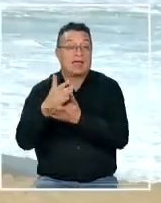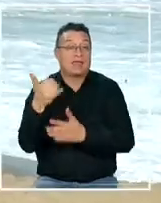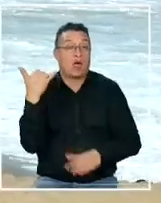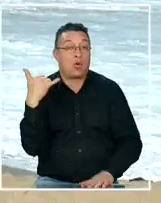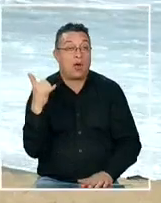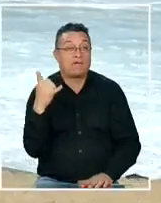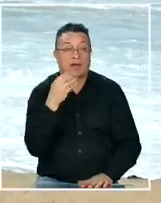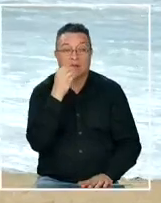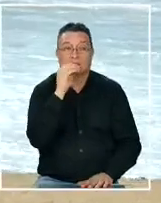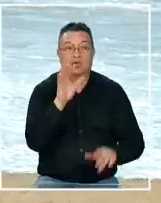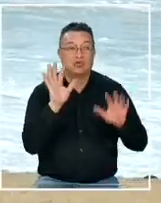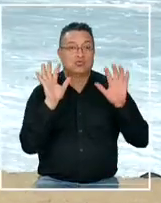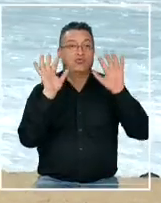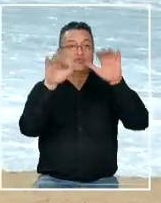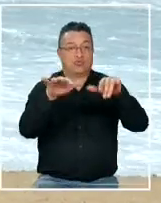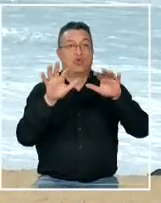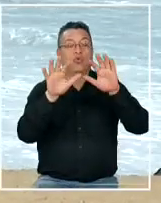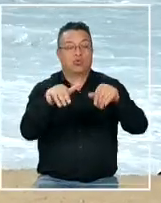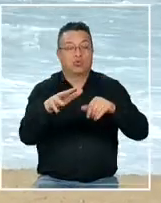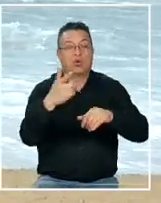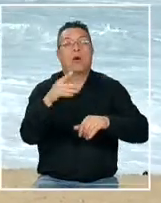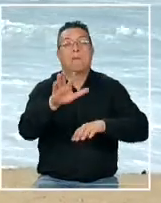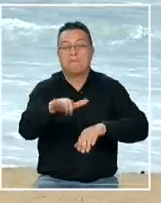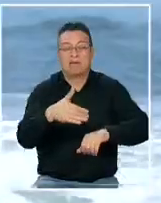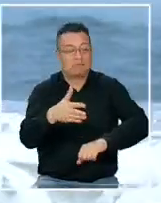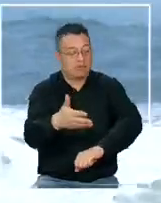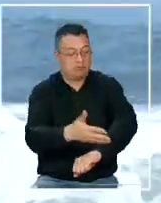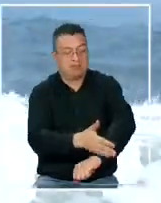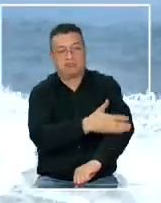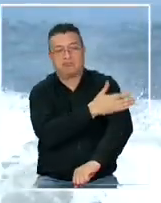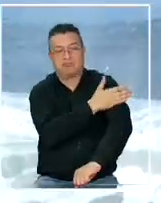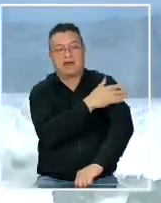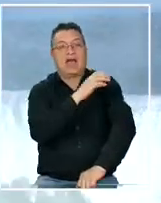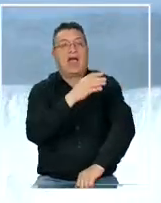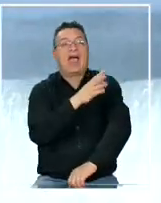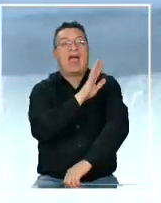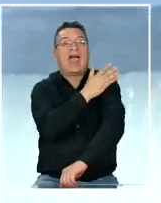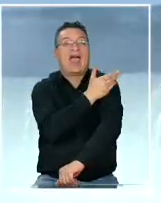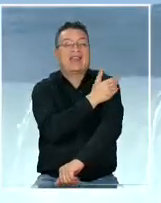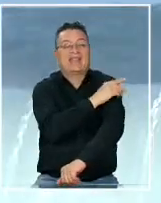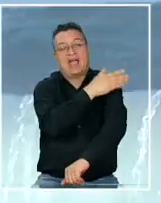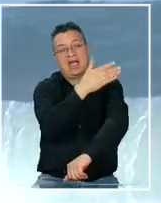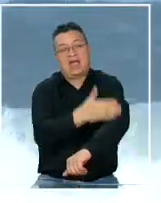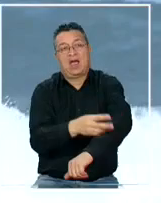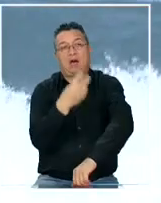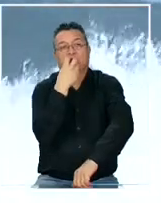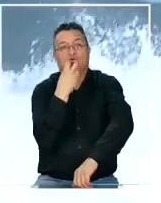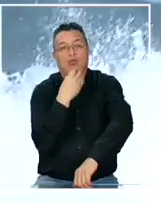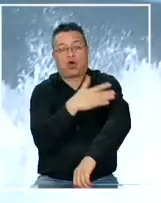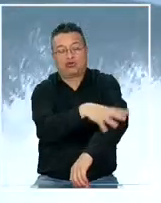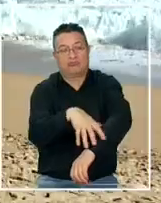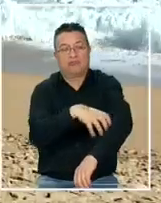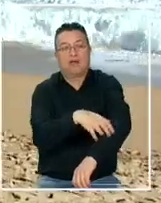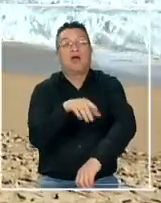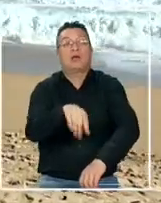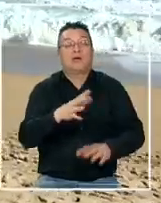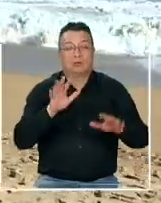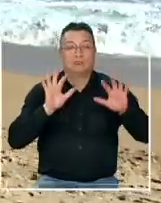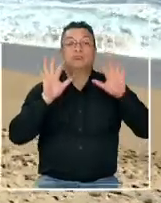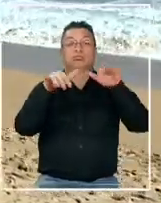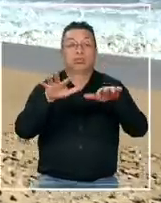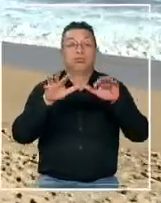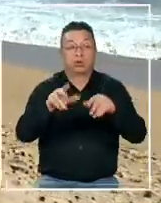se anuncia un viaje con rompiente en las bahías desde el Golfo de Penas hasta Arica escenario para el que los locatarios del borde costero se